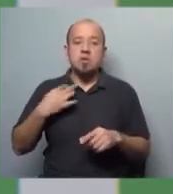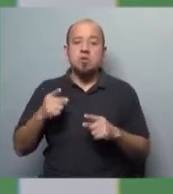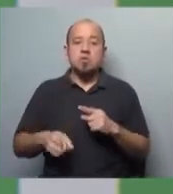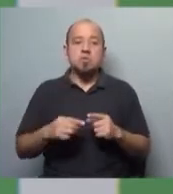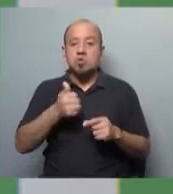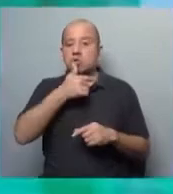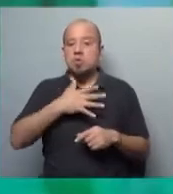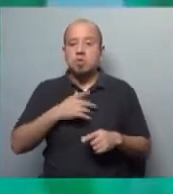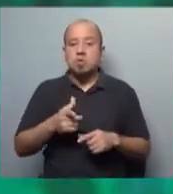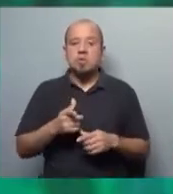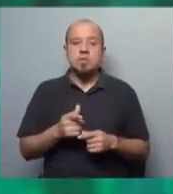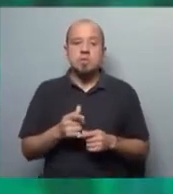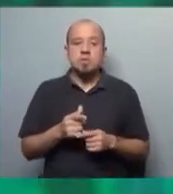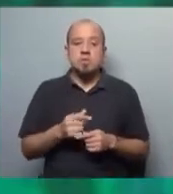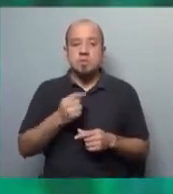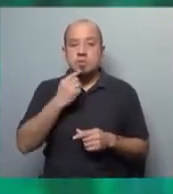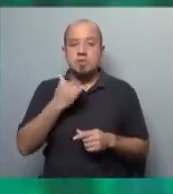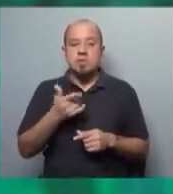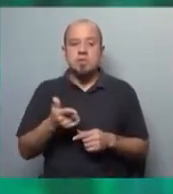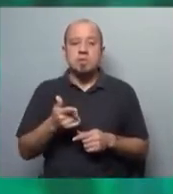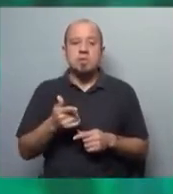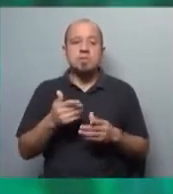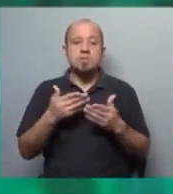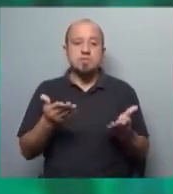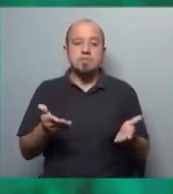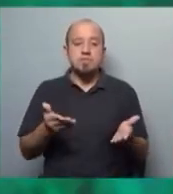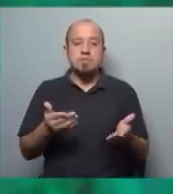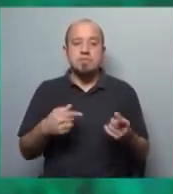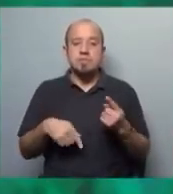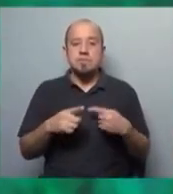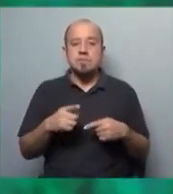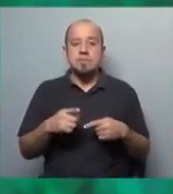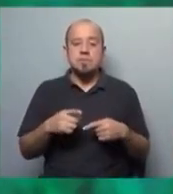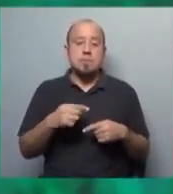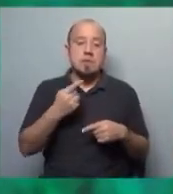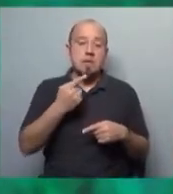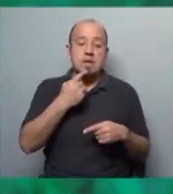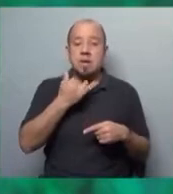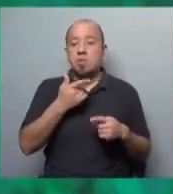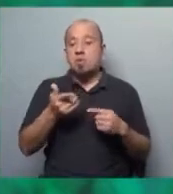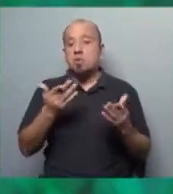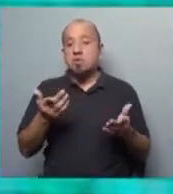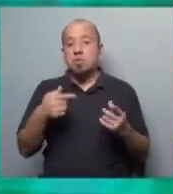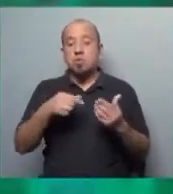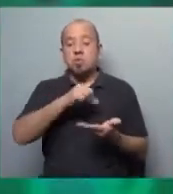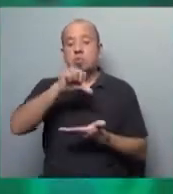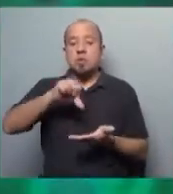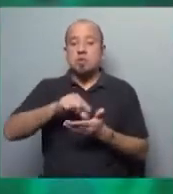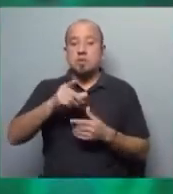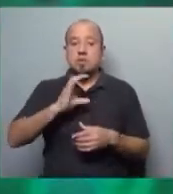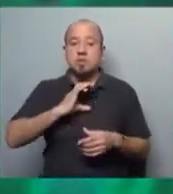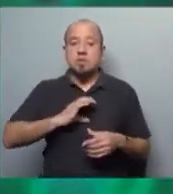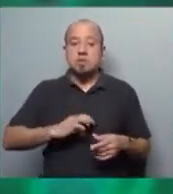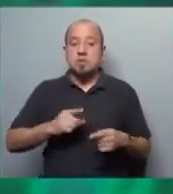por su historia. Claro, cuando decía un mal ejemplo, naturalmente me refería a que era un mal ejemplo para los intereses de las potencias, un país con esas características